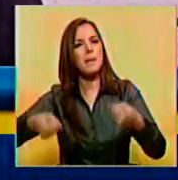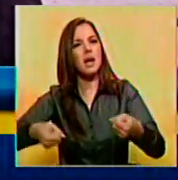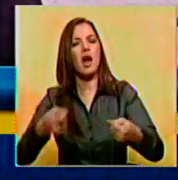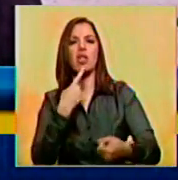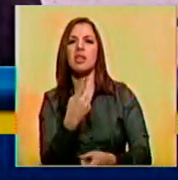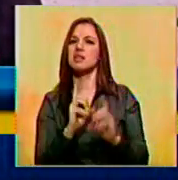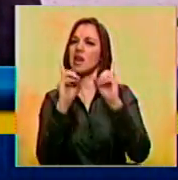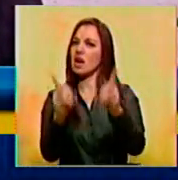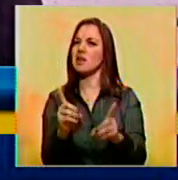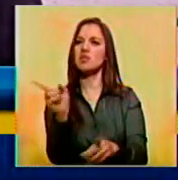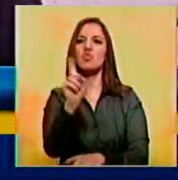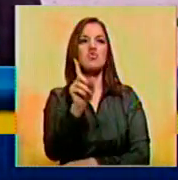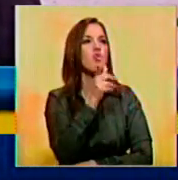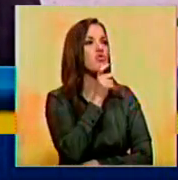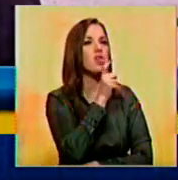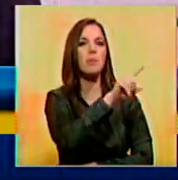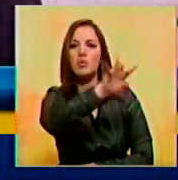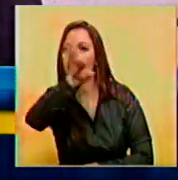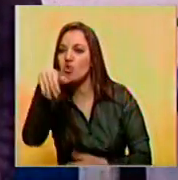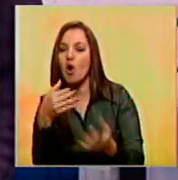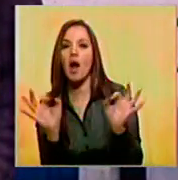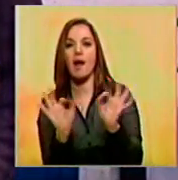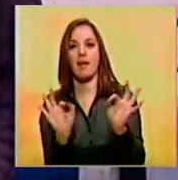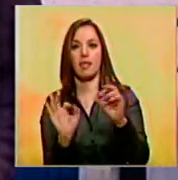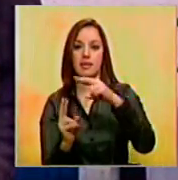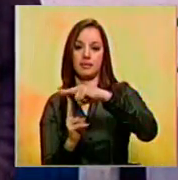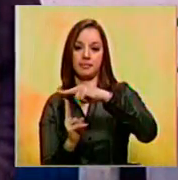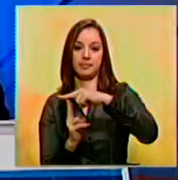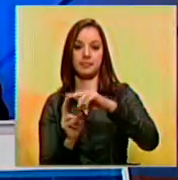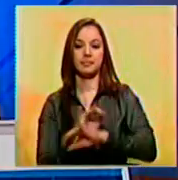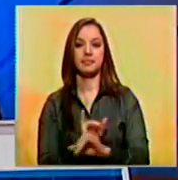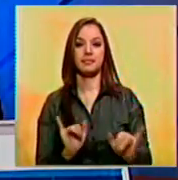que la medida es sin consulta. En Táchira, Javier Faría, Noticiero, Benevisión.